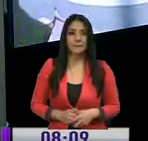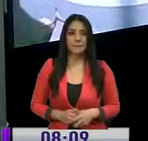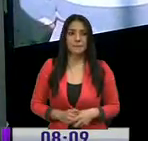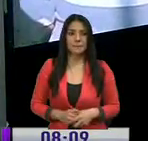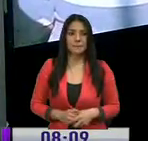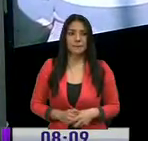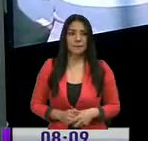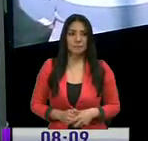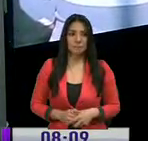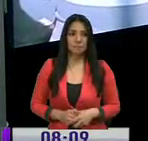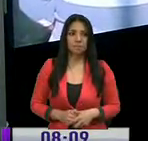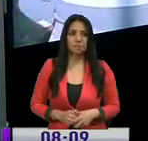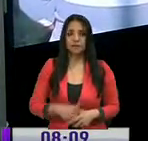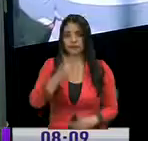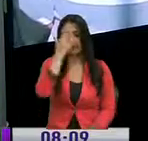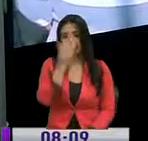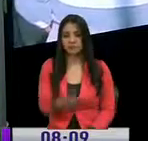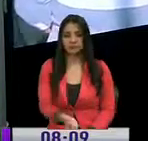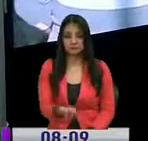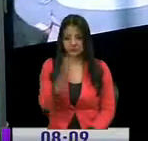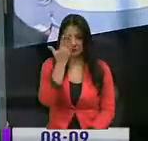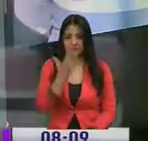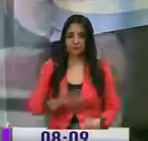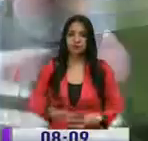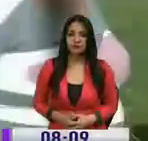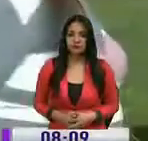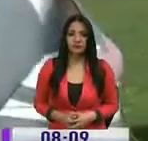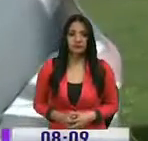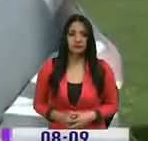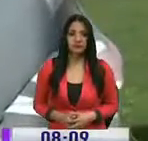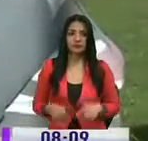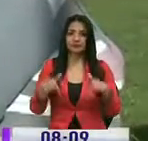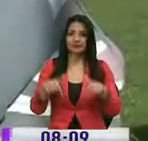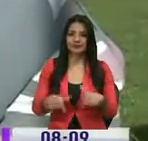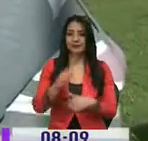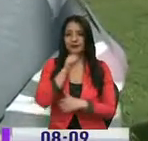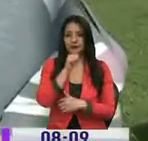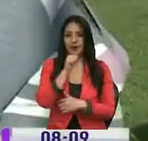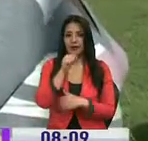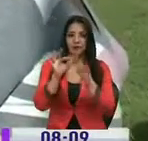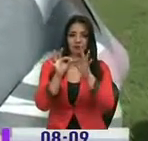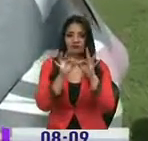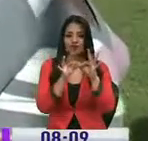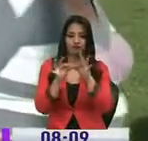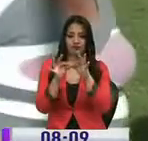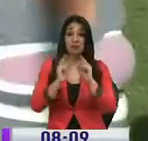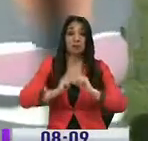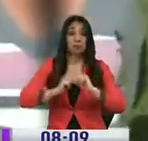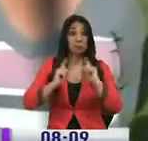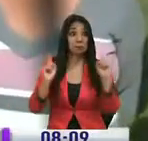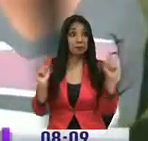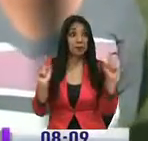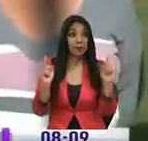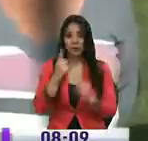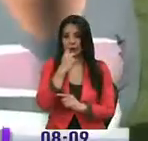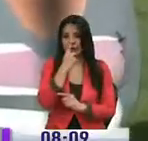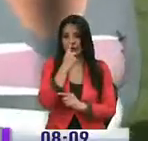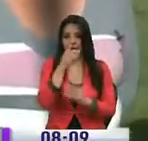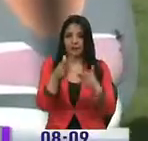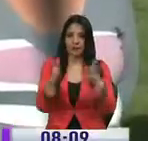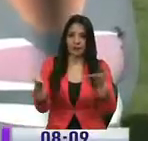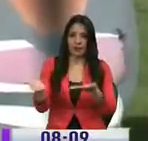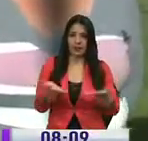Roberto, amigos, que tengan un excelente viernes. Bueno, aquí todavía hay dificultades, sin embargo, es muy interesante esta apertura que tiene la